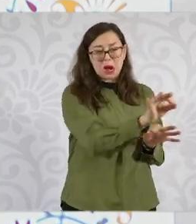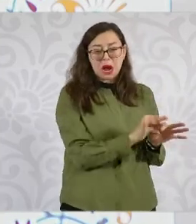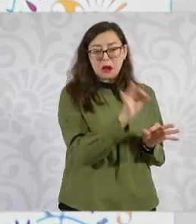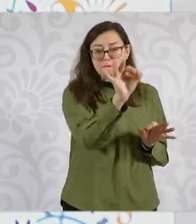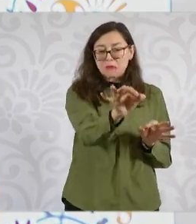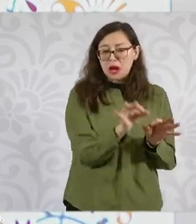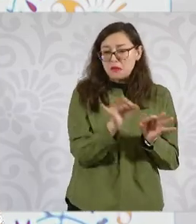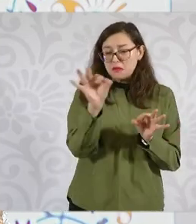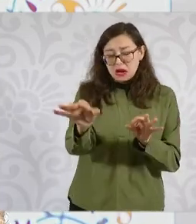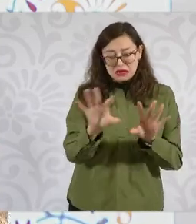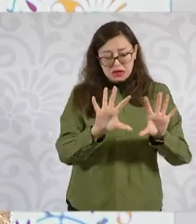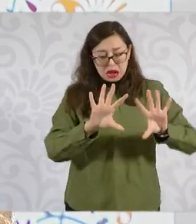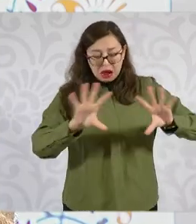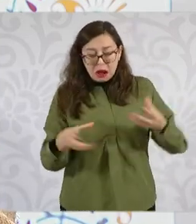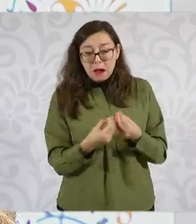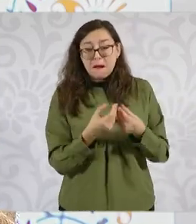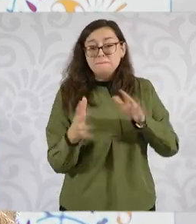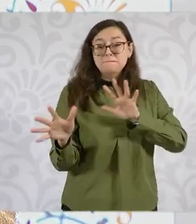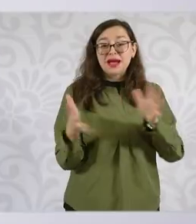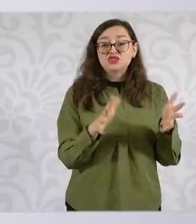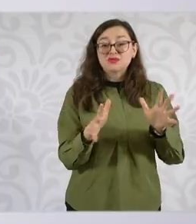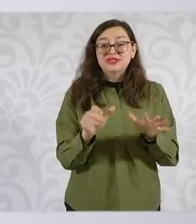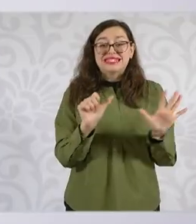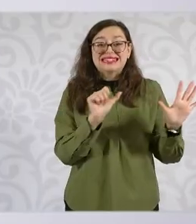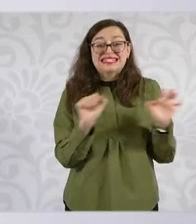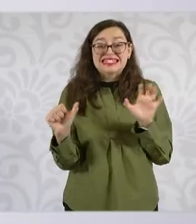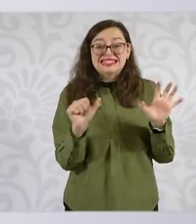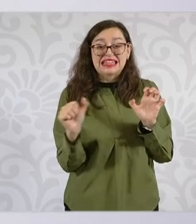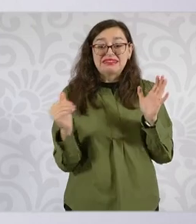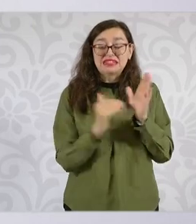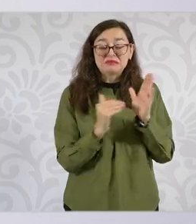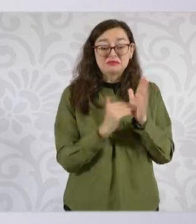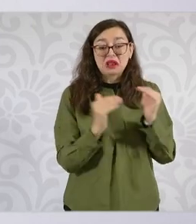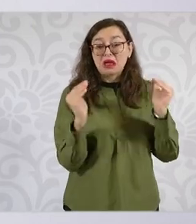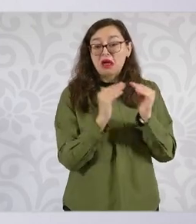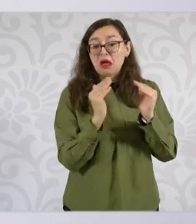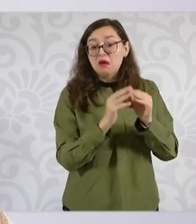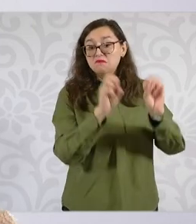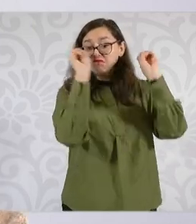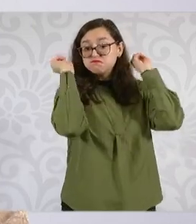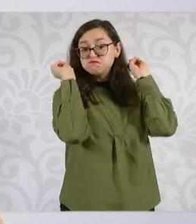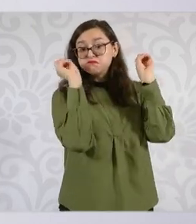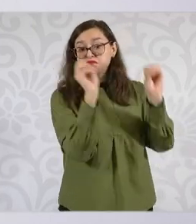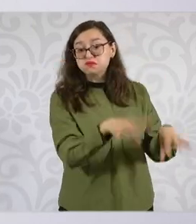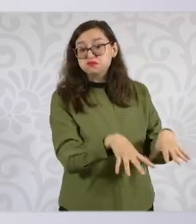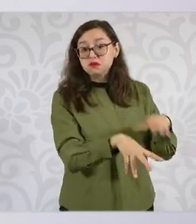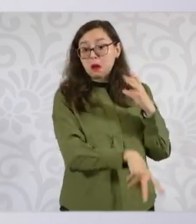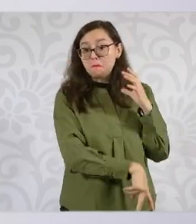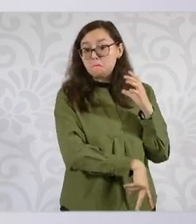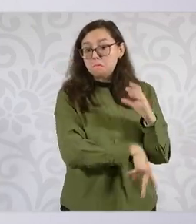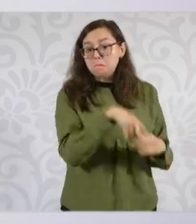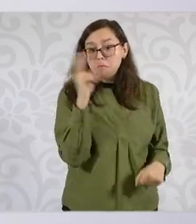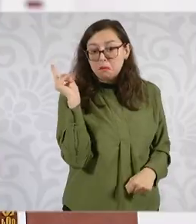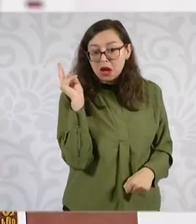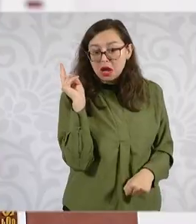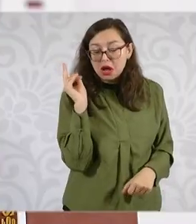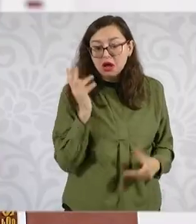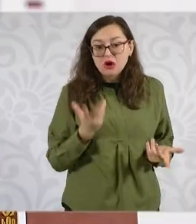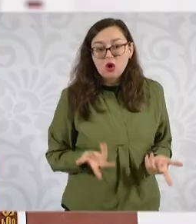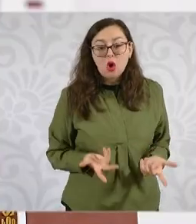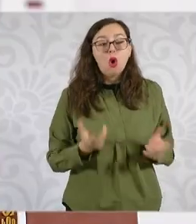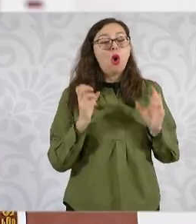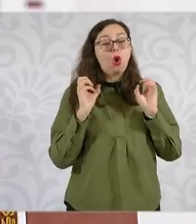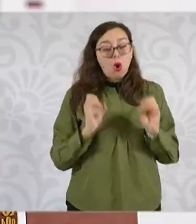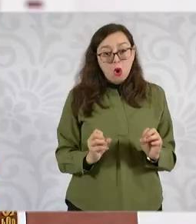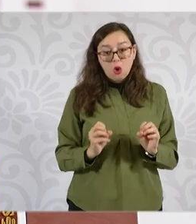de 600 mil viviendas abandonadas o incluso algunas que han sido ocupadas por quienes no